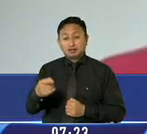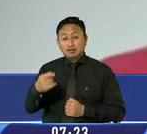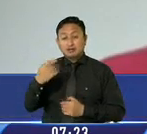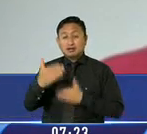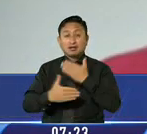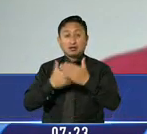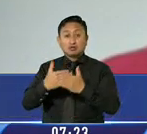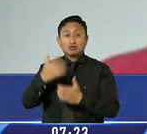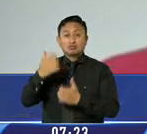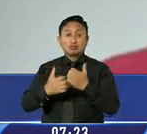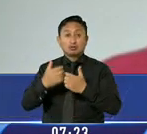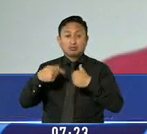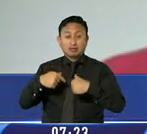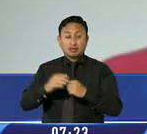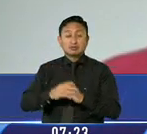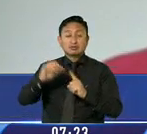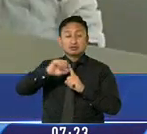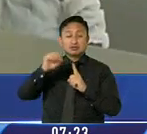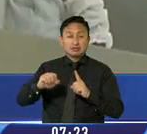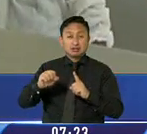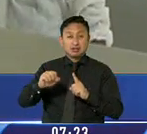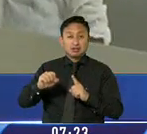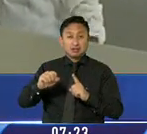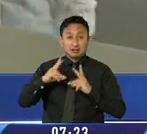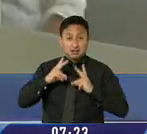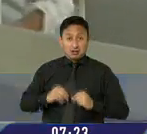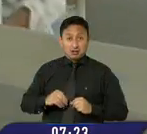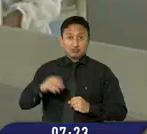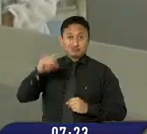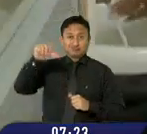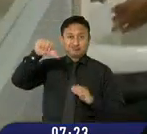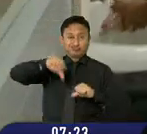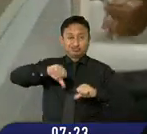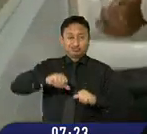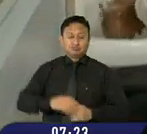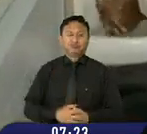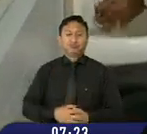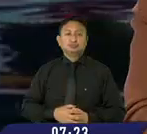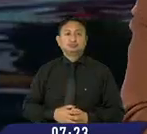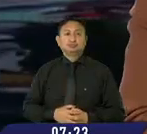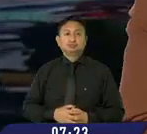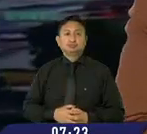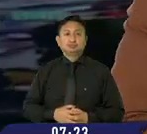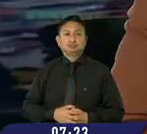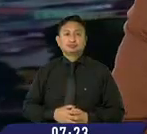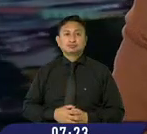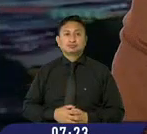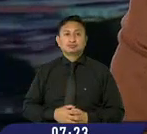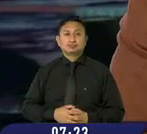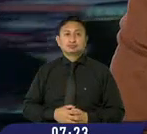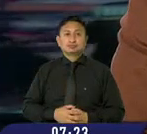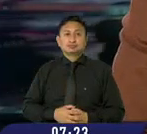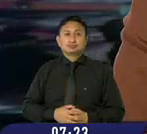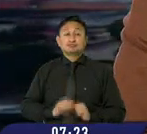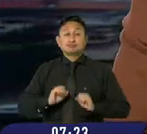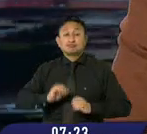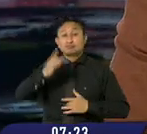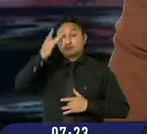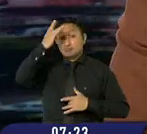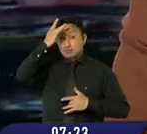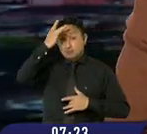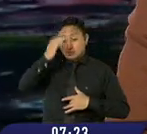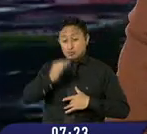problema en un sistema sanitario debilitado. Informó Priscila Cadena. Y el avance de la variante